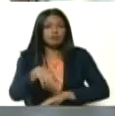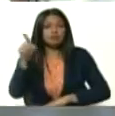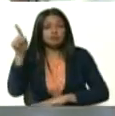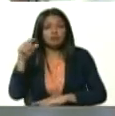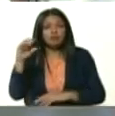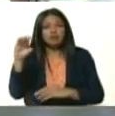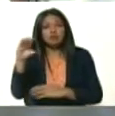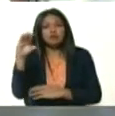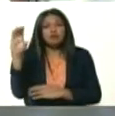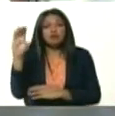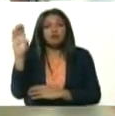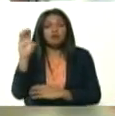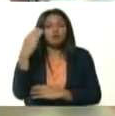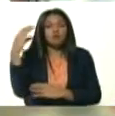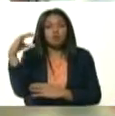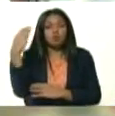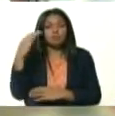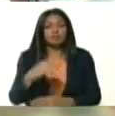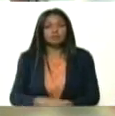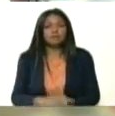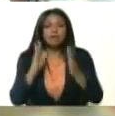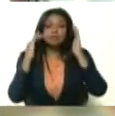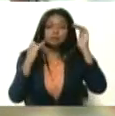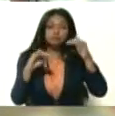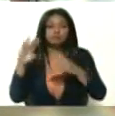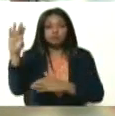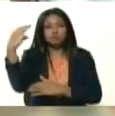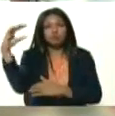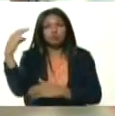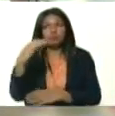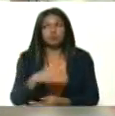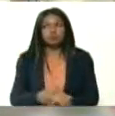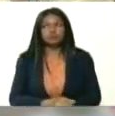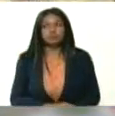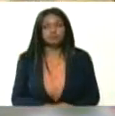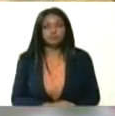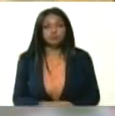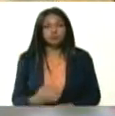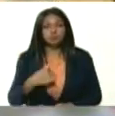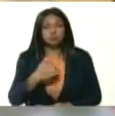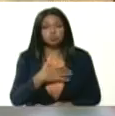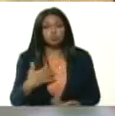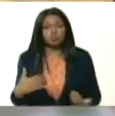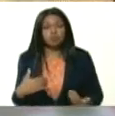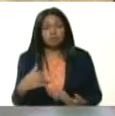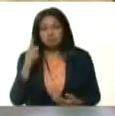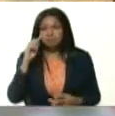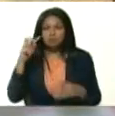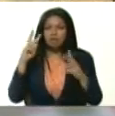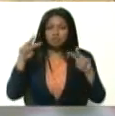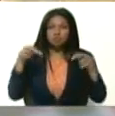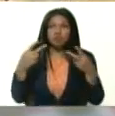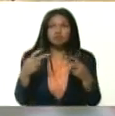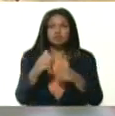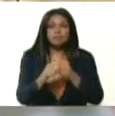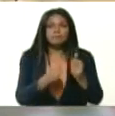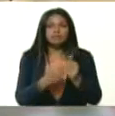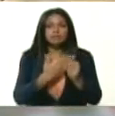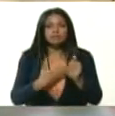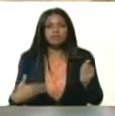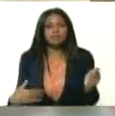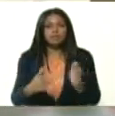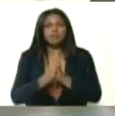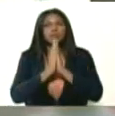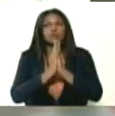En Colombia. Atención Colombia. Yo quiero entonces, fíjense, ustedes me actualicen, señora vicepresidenta,